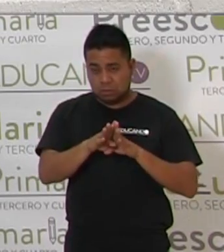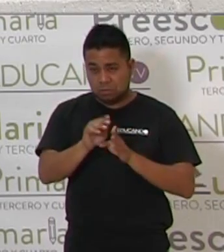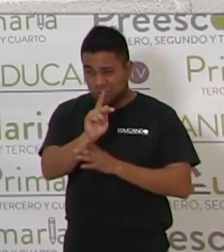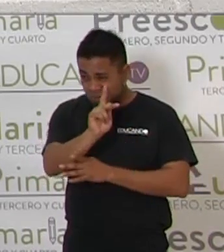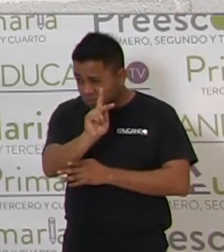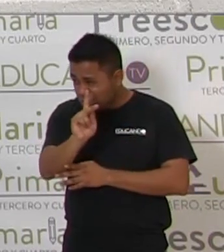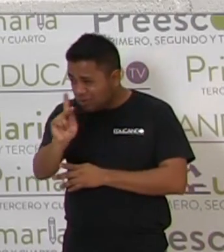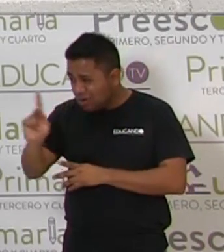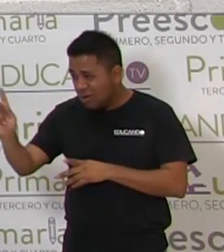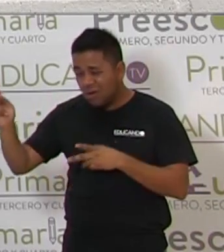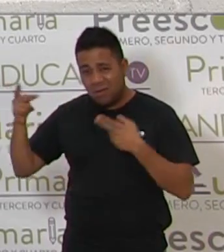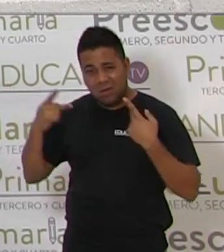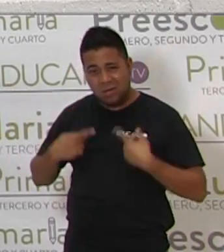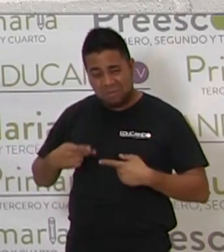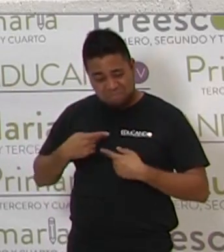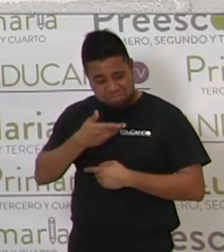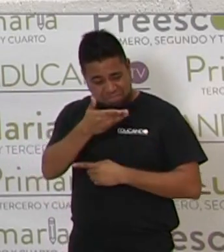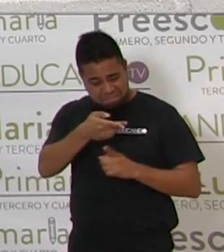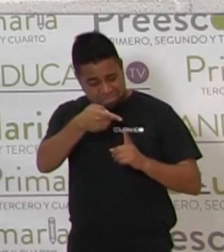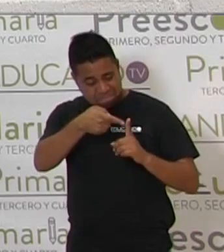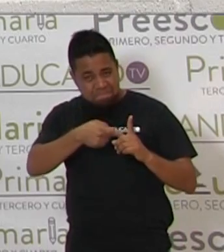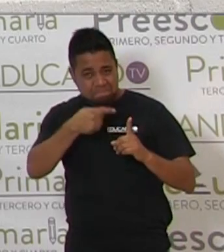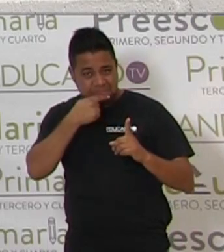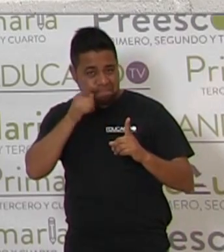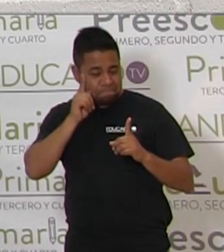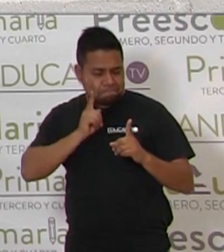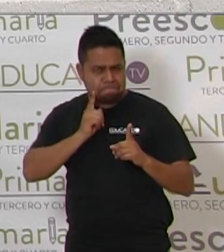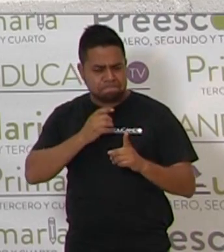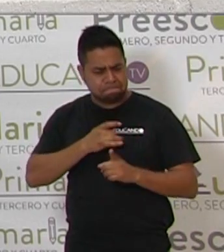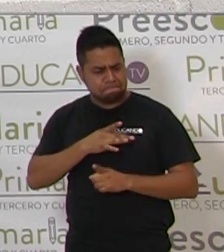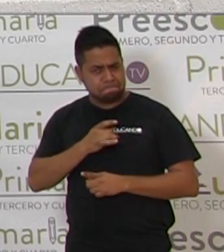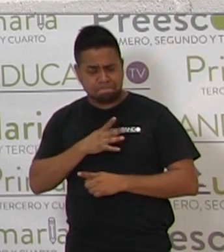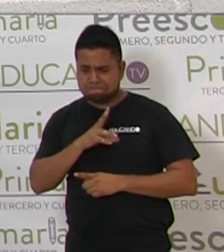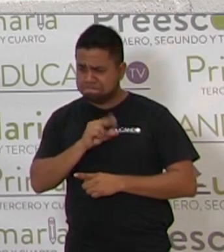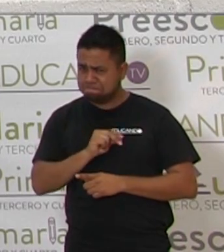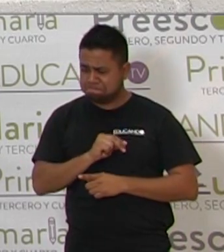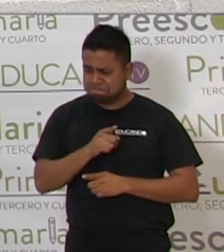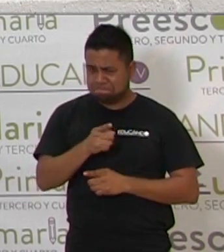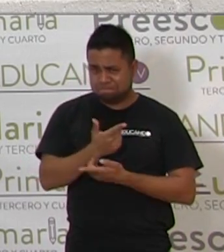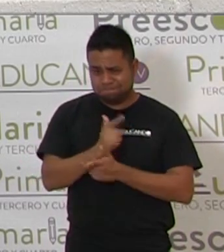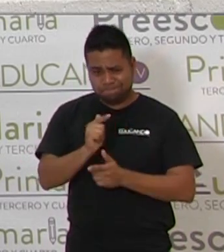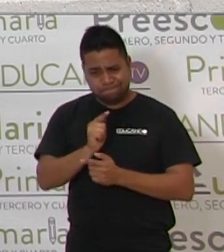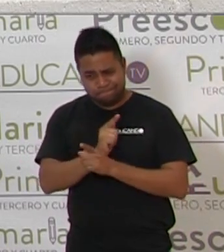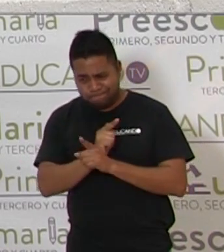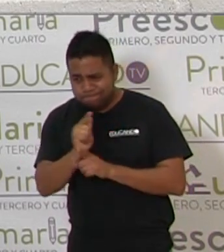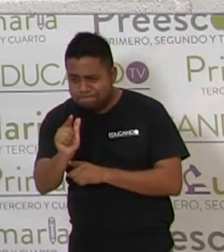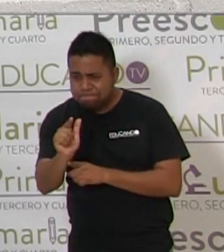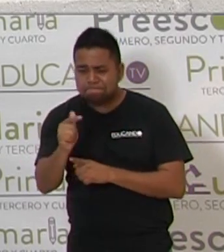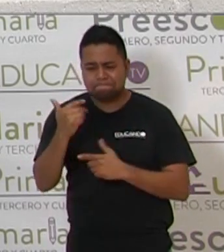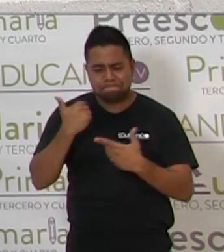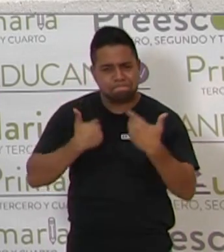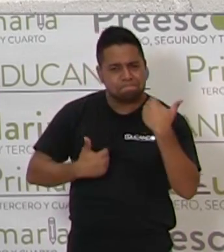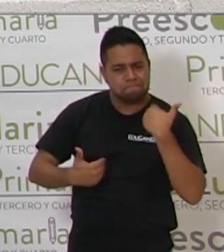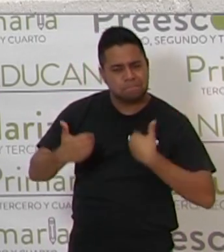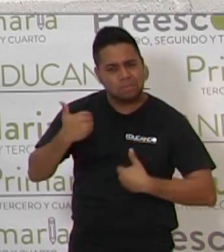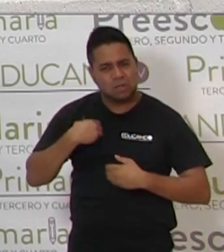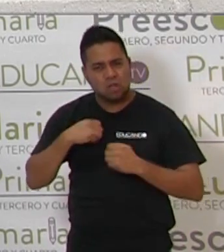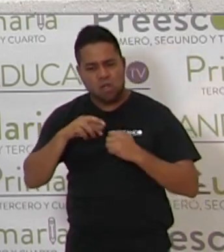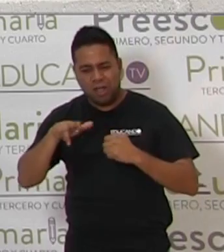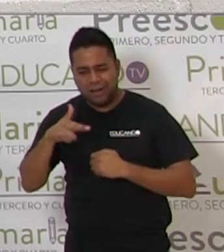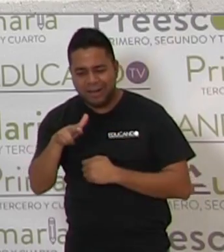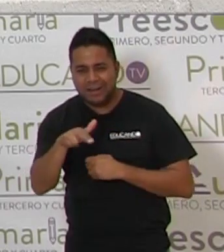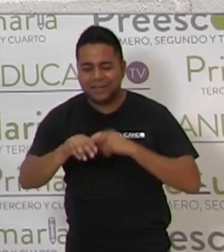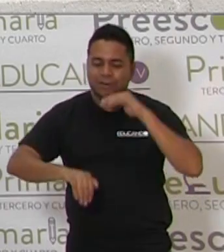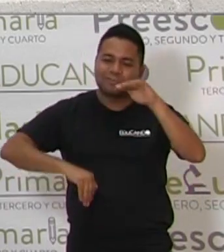diferencia del resto de su tribu, no sentía miedo de pasear, de salir a pasear o de